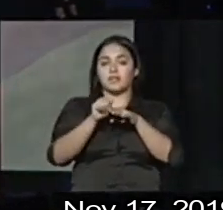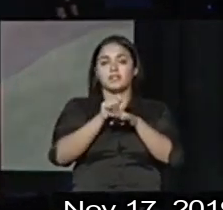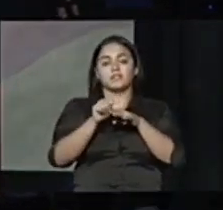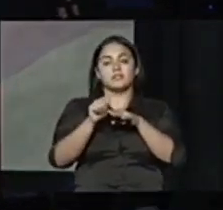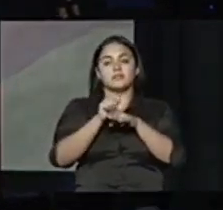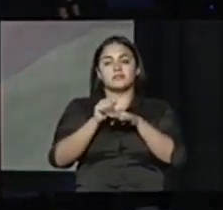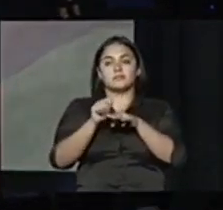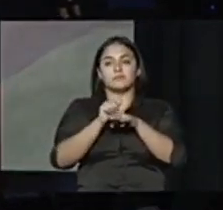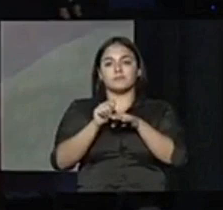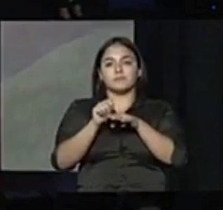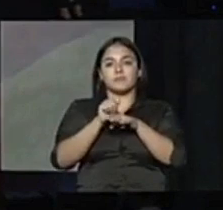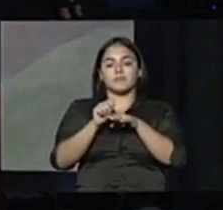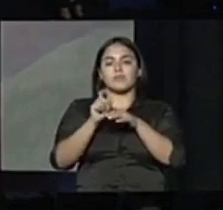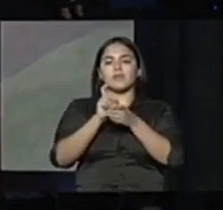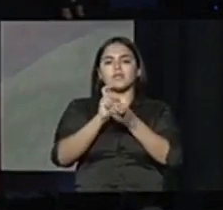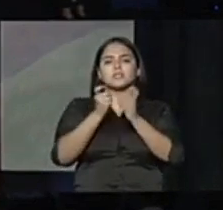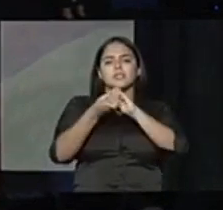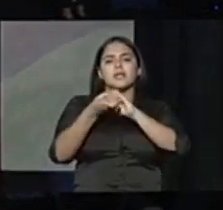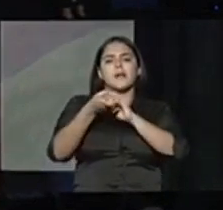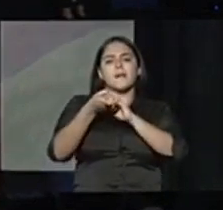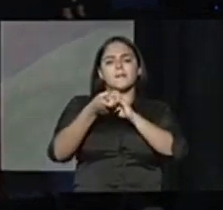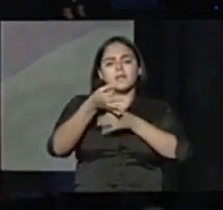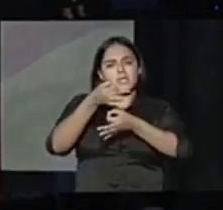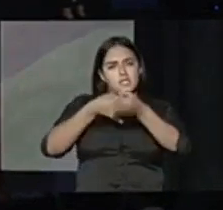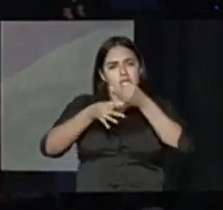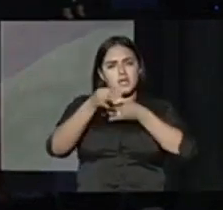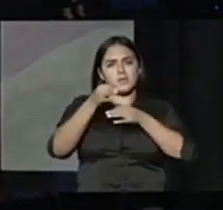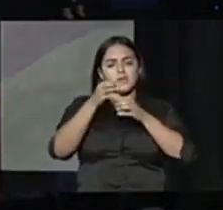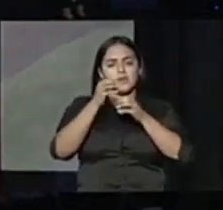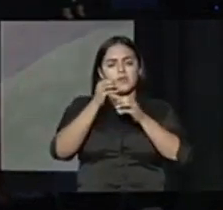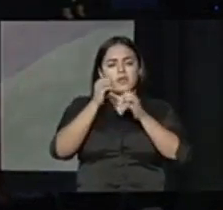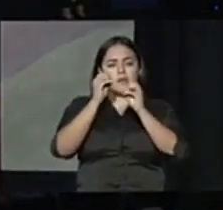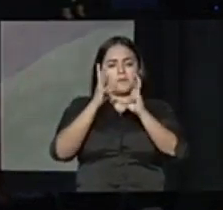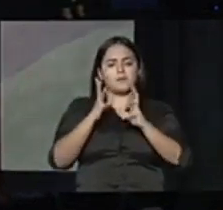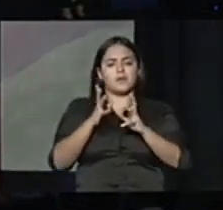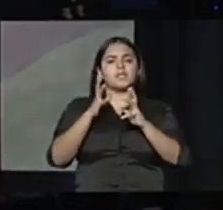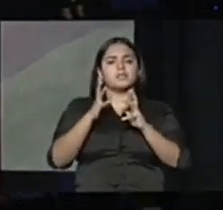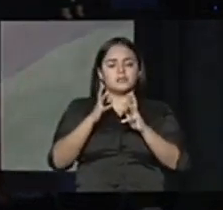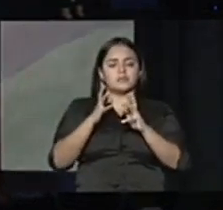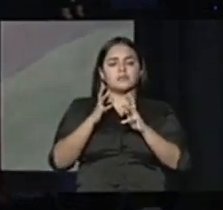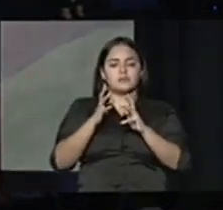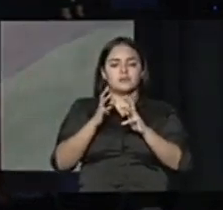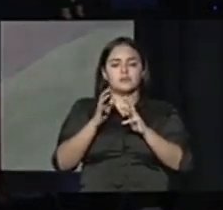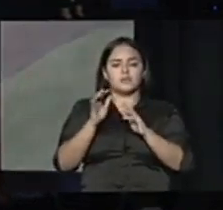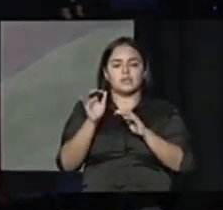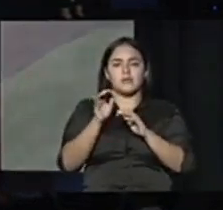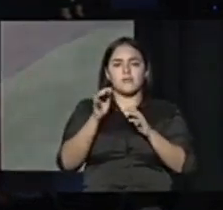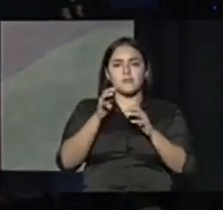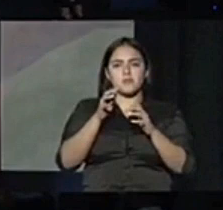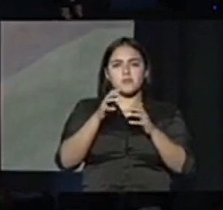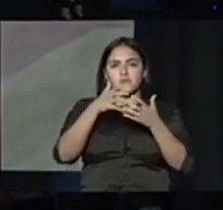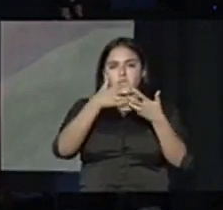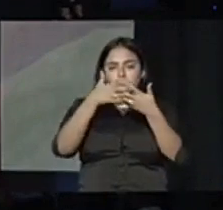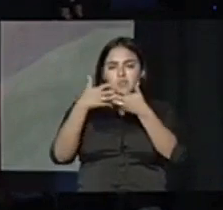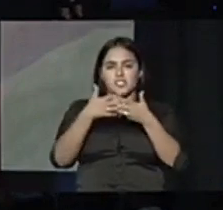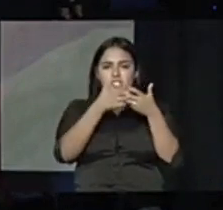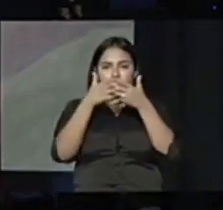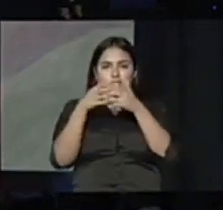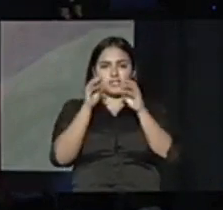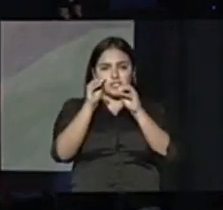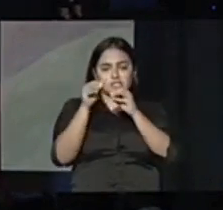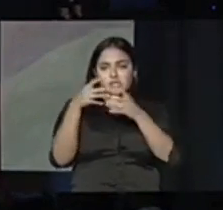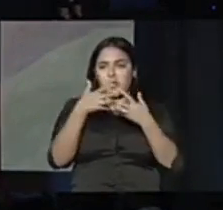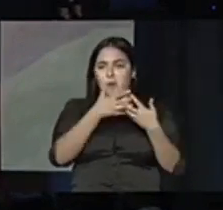y procurar intercambios de maestros con estados hispanos y con organizaciones como Teach for America en esto la